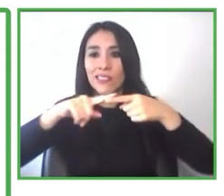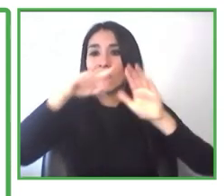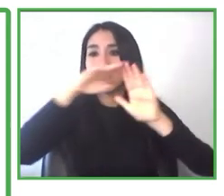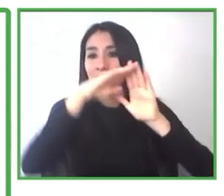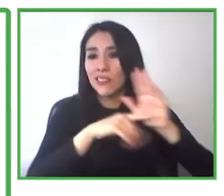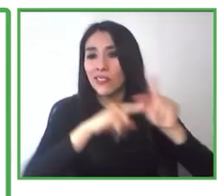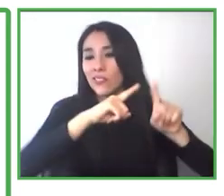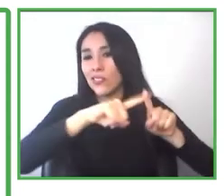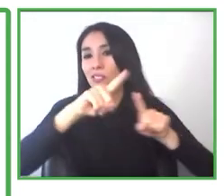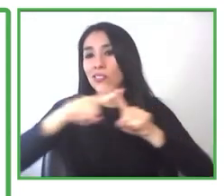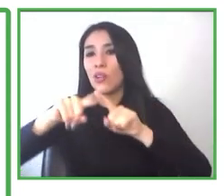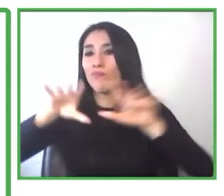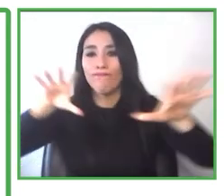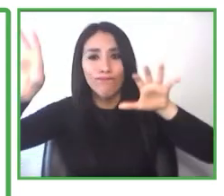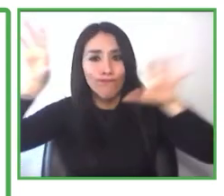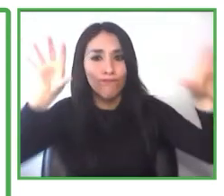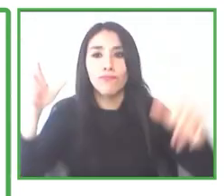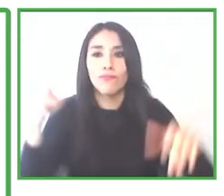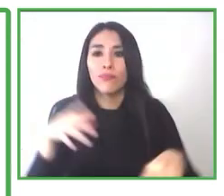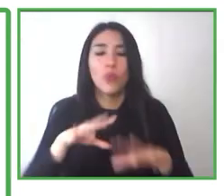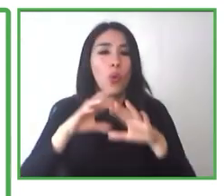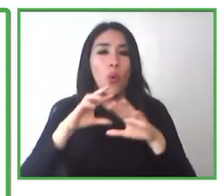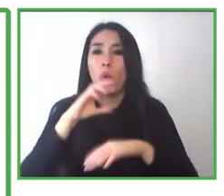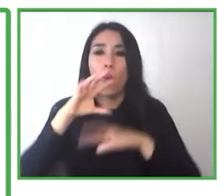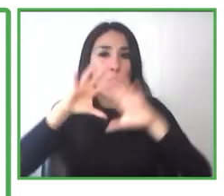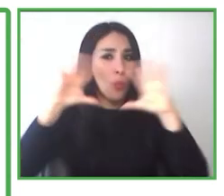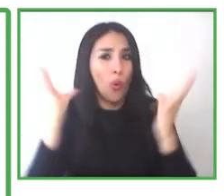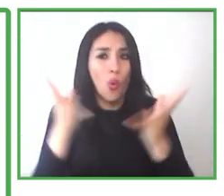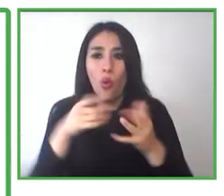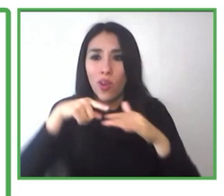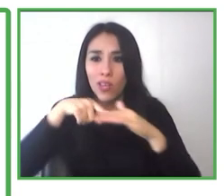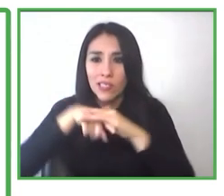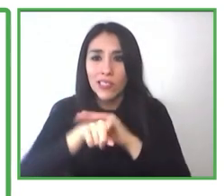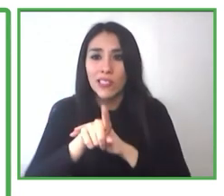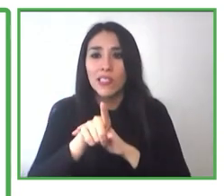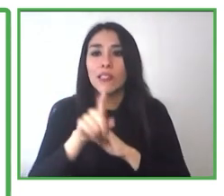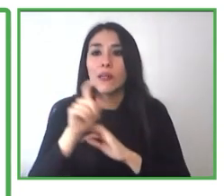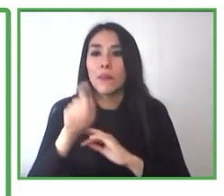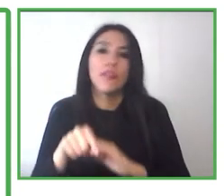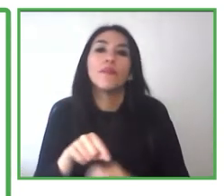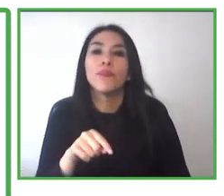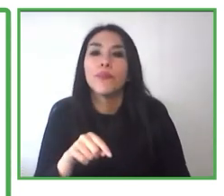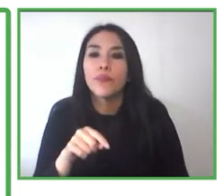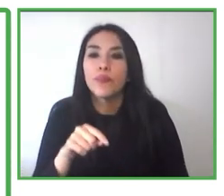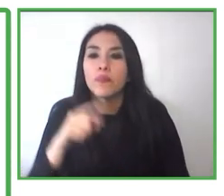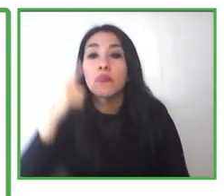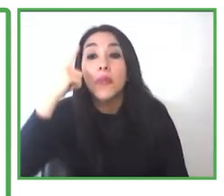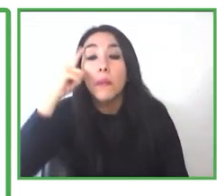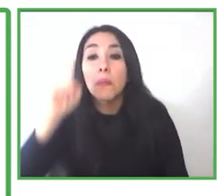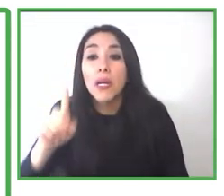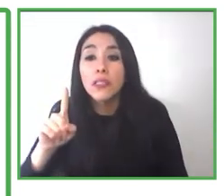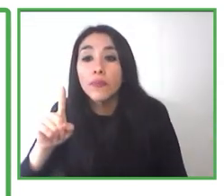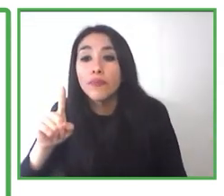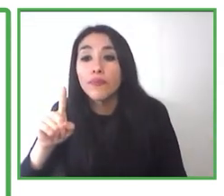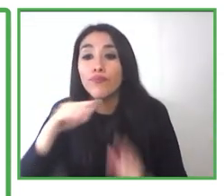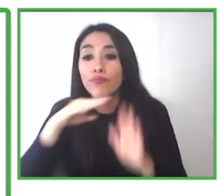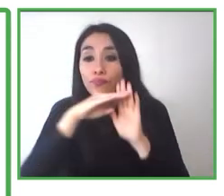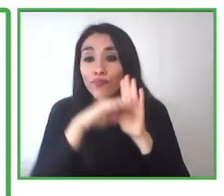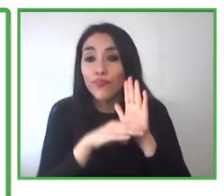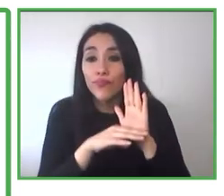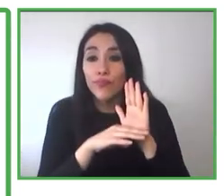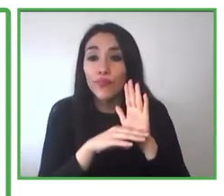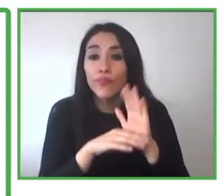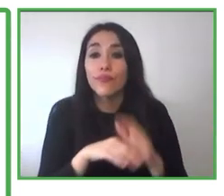accesible para implementar este programa, y este programa también se financia con